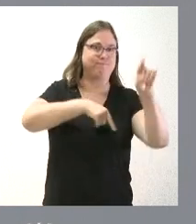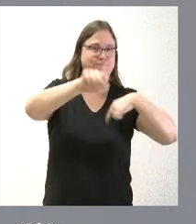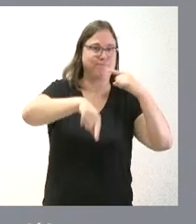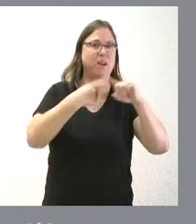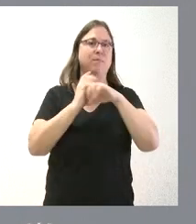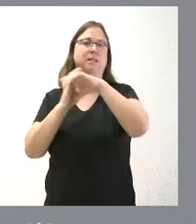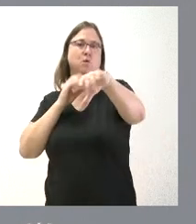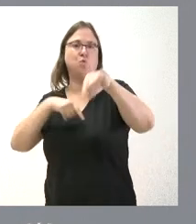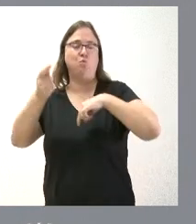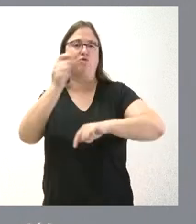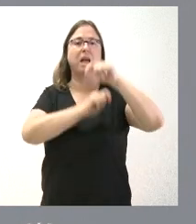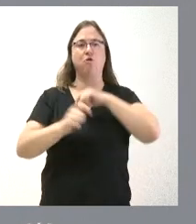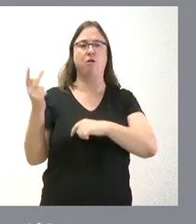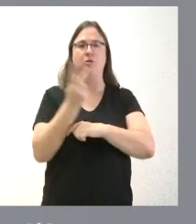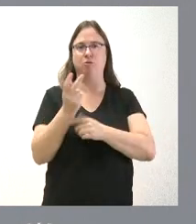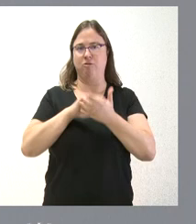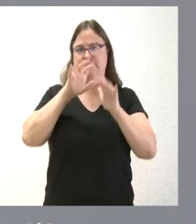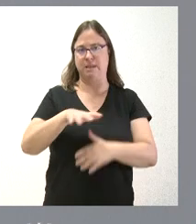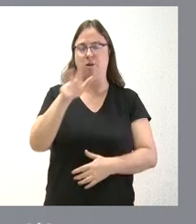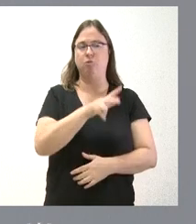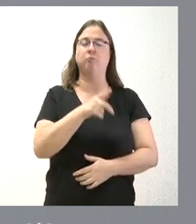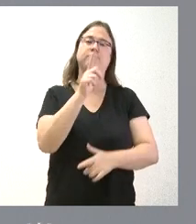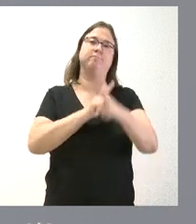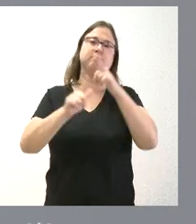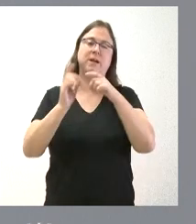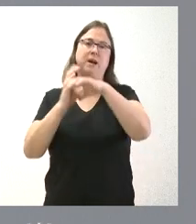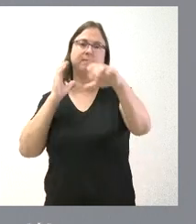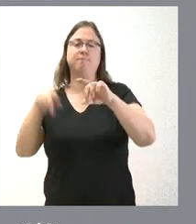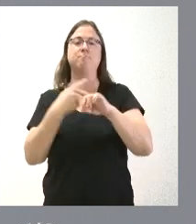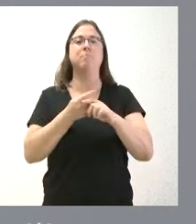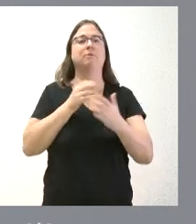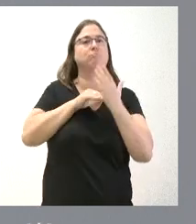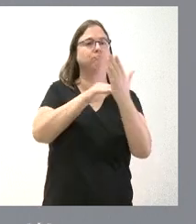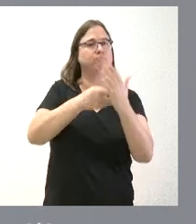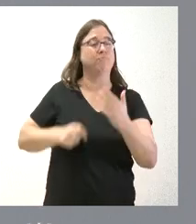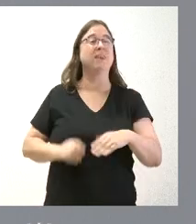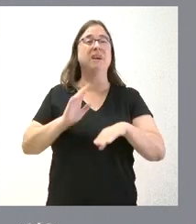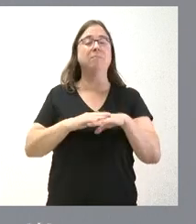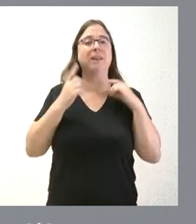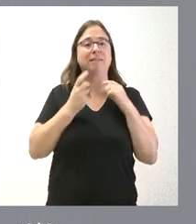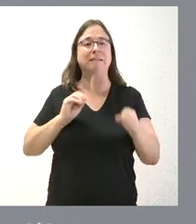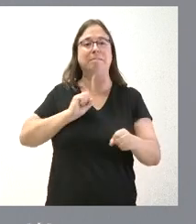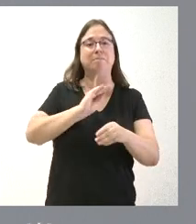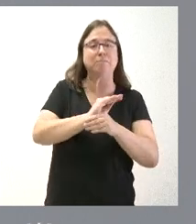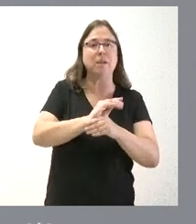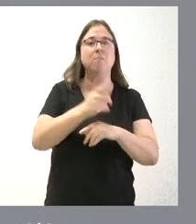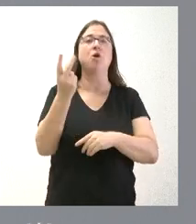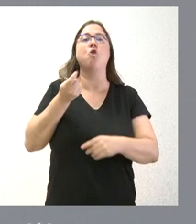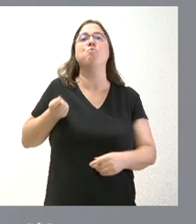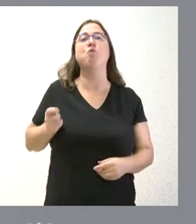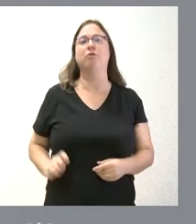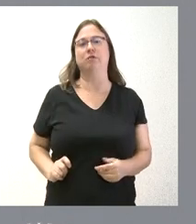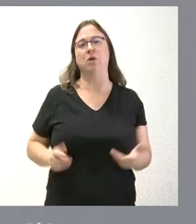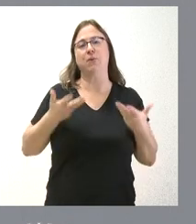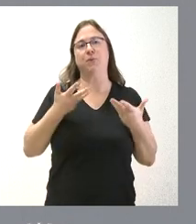viajeros por carretera respectivamente, para ayudar a paliar, como les digo, la falta de personal conductor en ambos sectores y, de este modo,